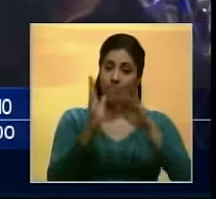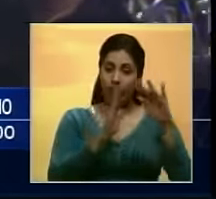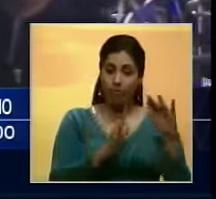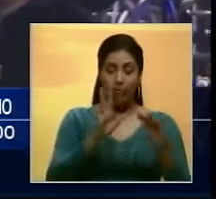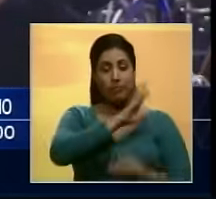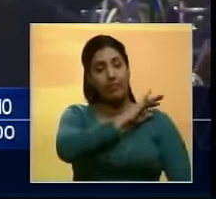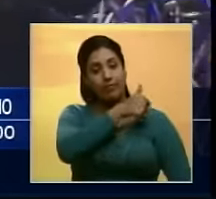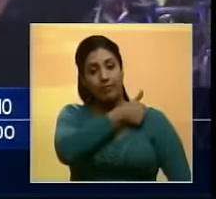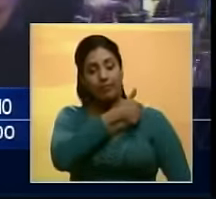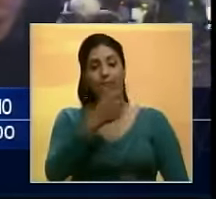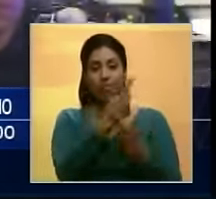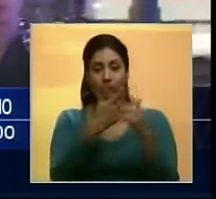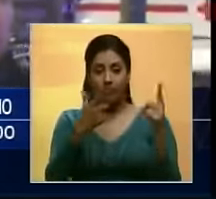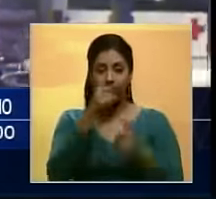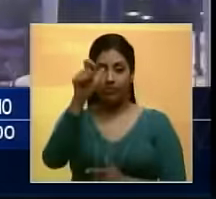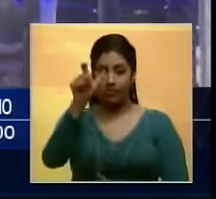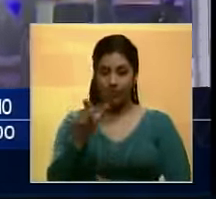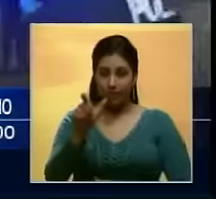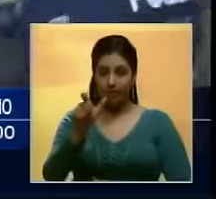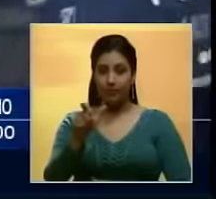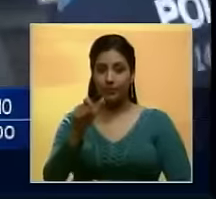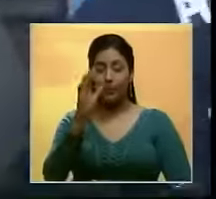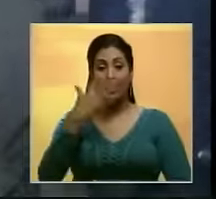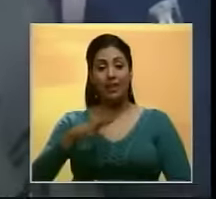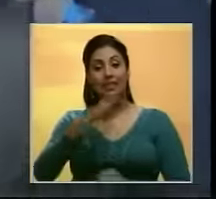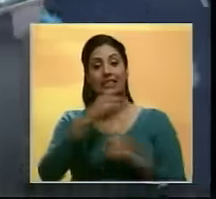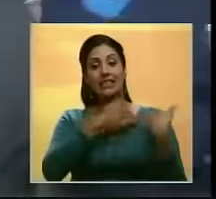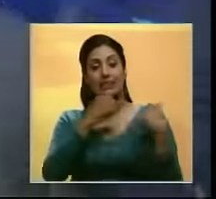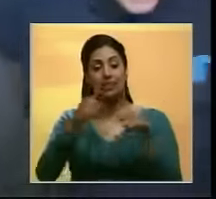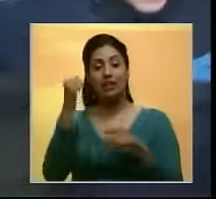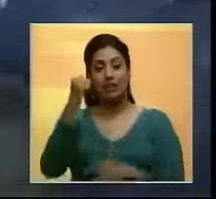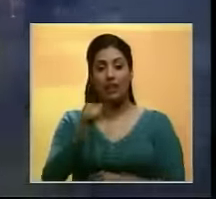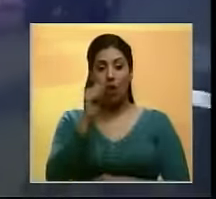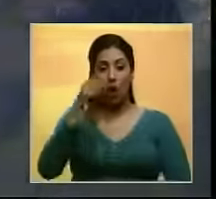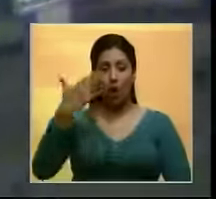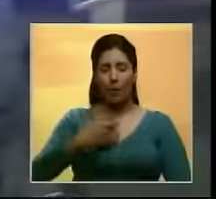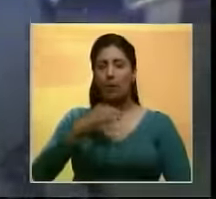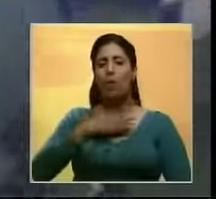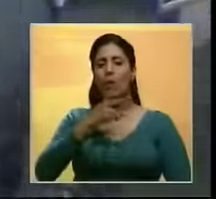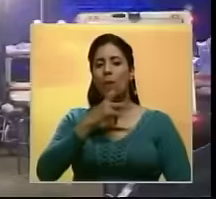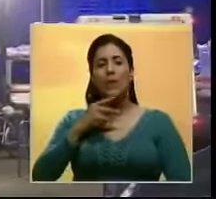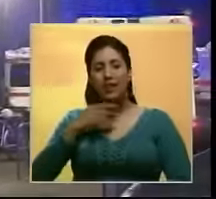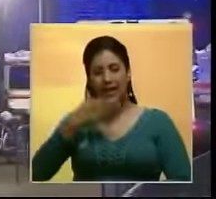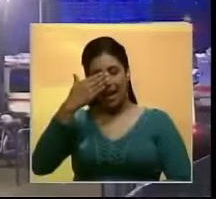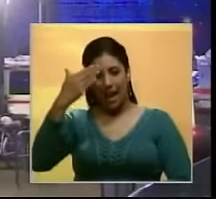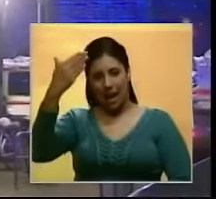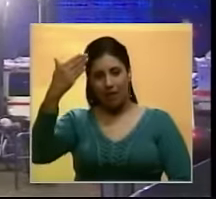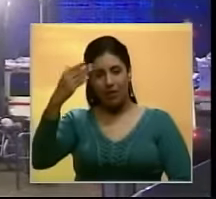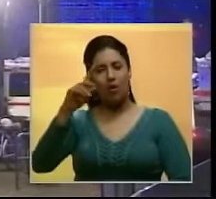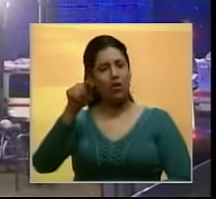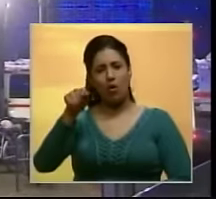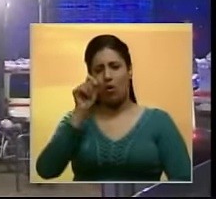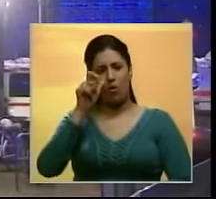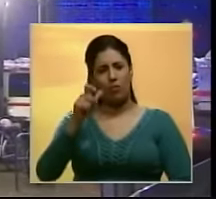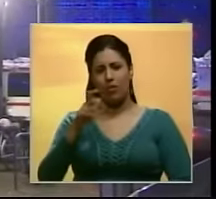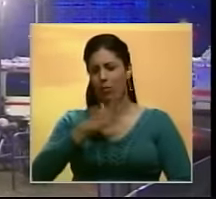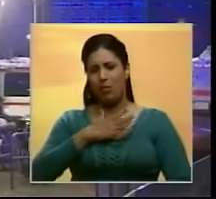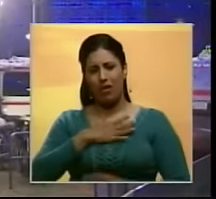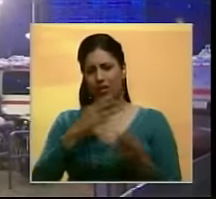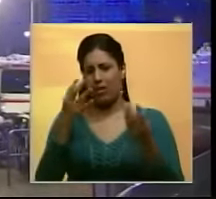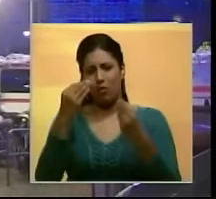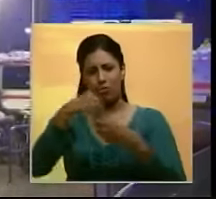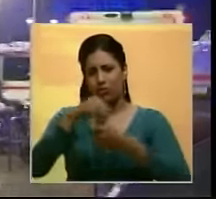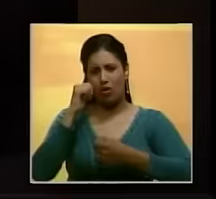parte, las autoridades liberaron al sospechoso inicial del crimen, un hombre de origen pakistaní. Luego de los froenses no pudieran